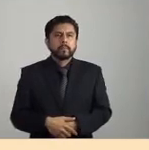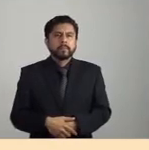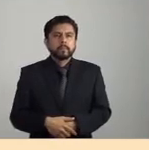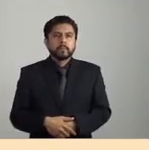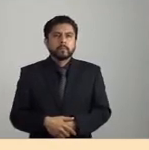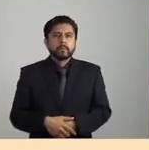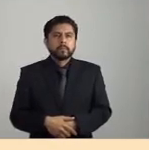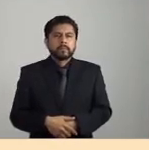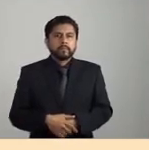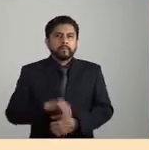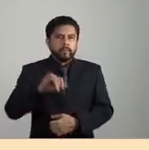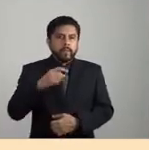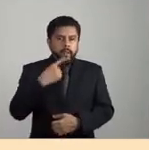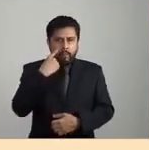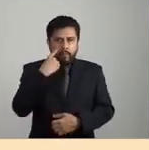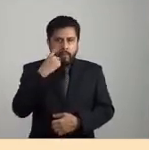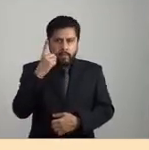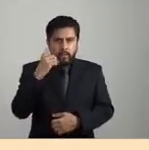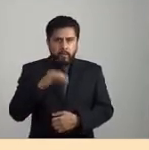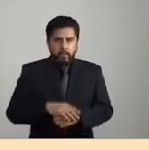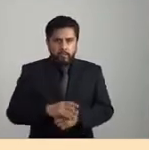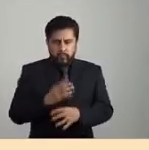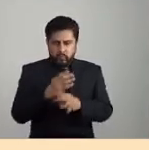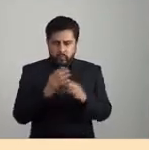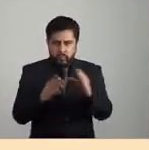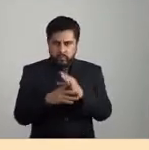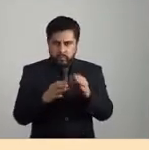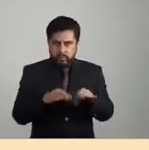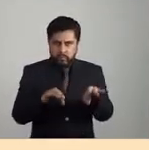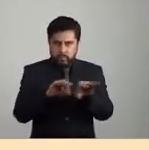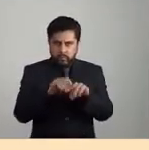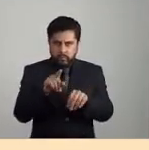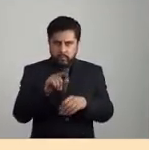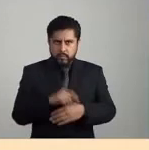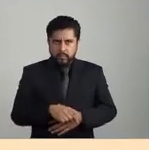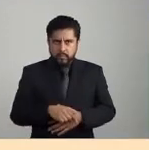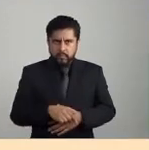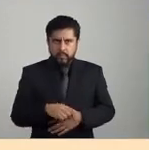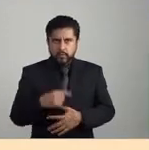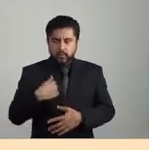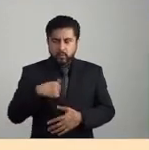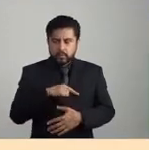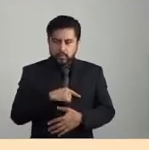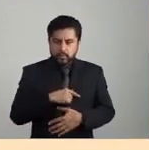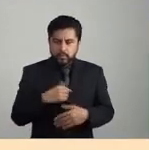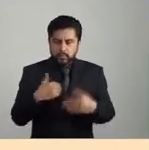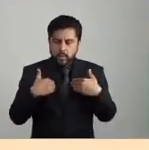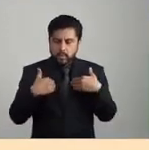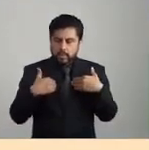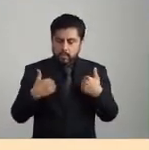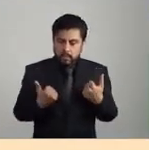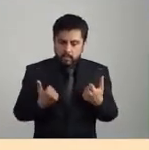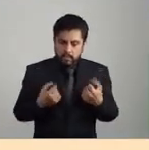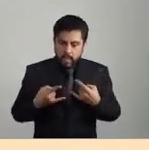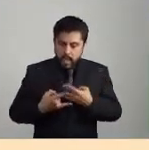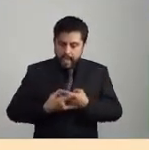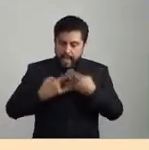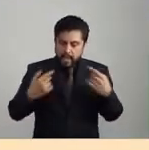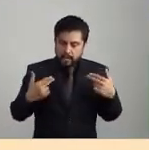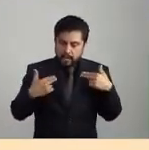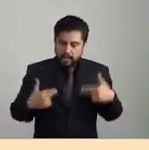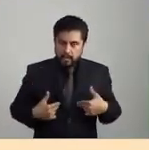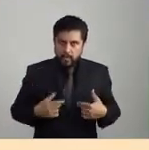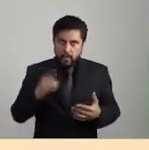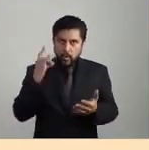hay una cuestión que yo creo que Moore pone mucho y recalca bastante, es decir, no podemos entender la historia de la humanidad atendiendo simplemente